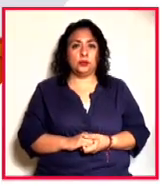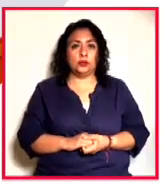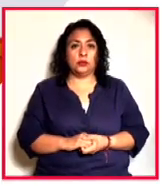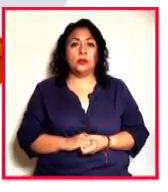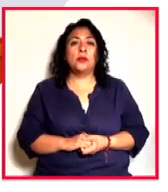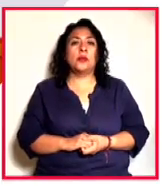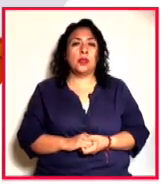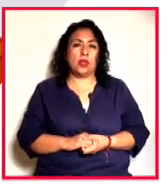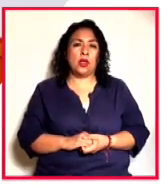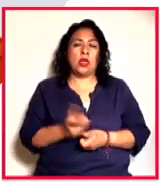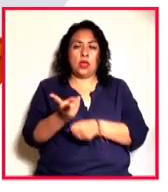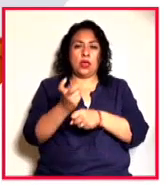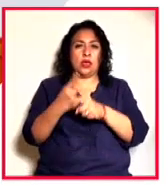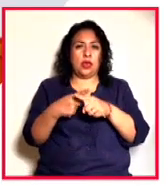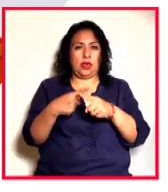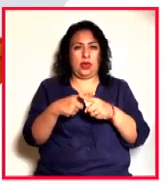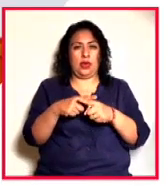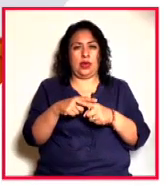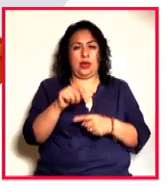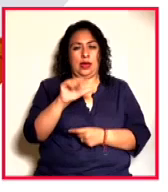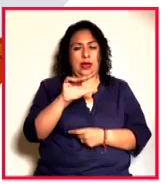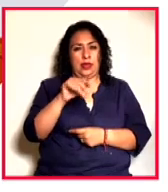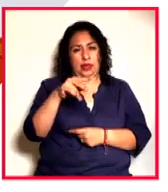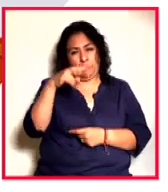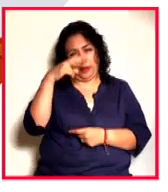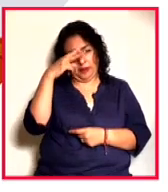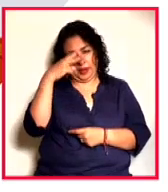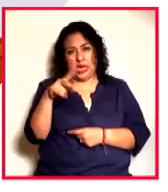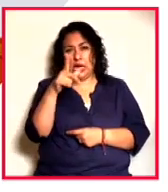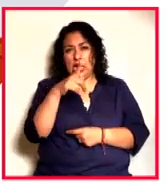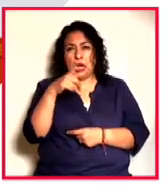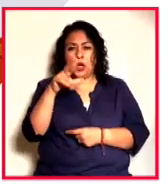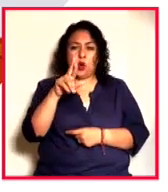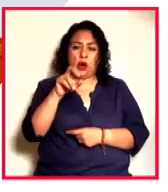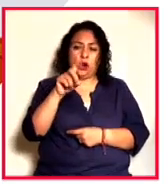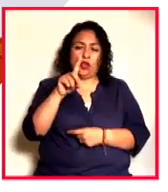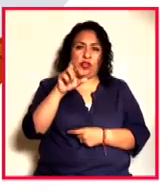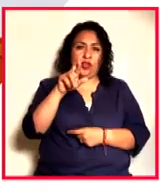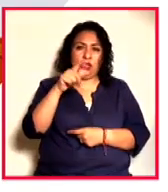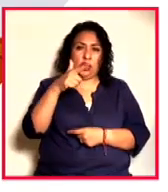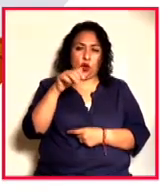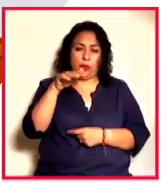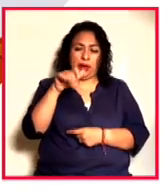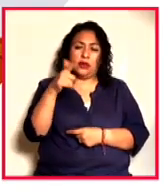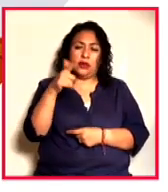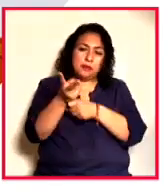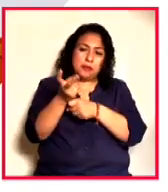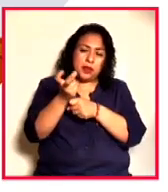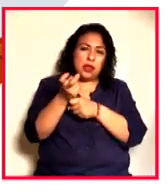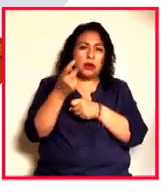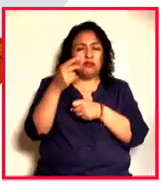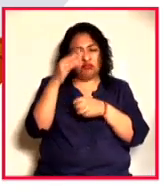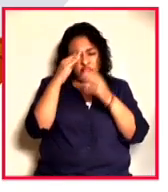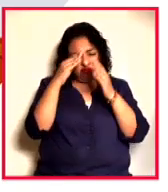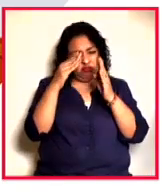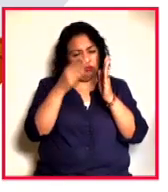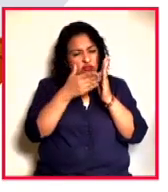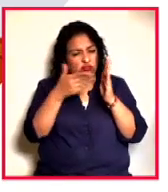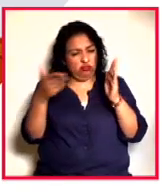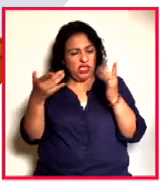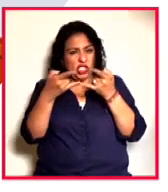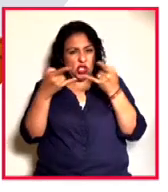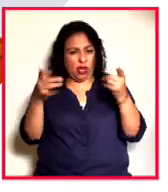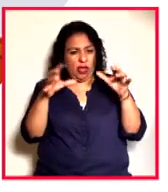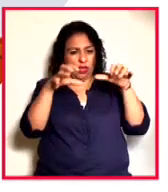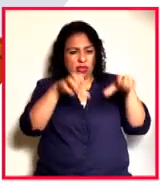Convocado por la Academia Mexicana de la Lengua, Rodrigo Martínez Baráx nos invita a dimensionar la complejidad histórica de la conquista de nuestro